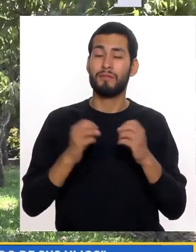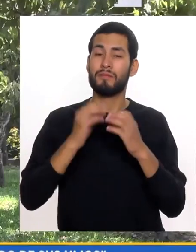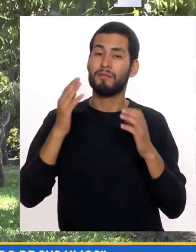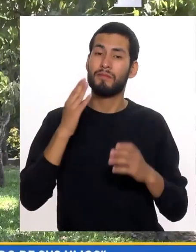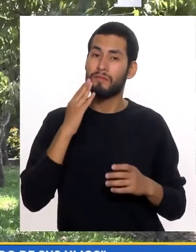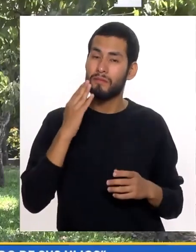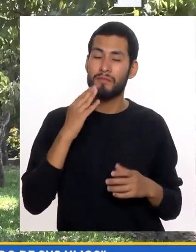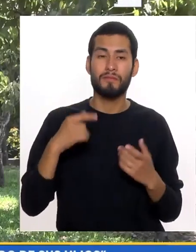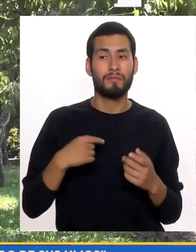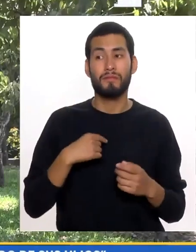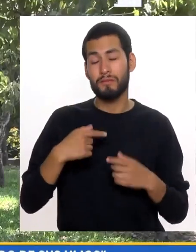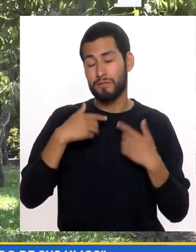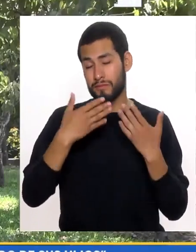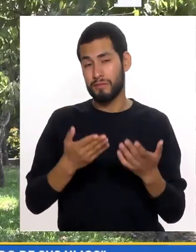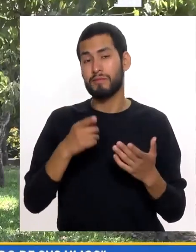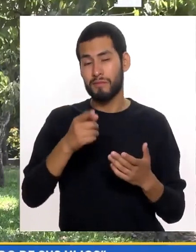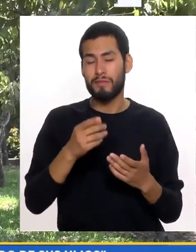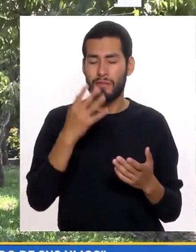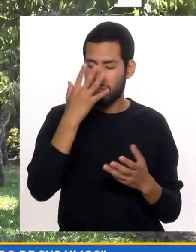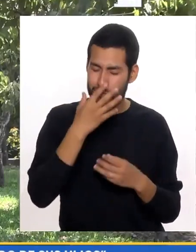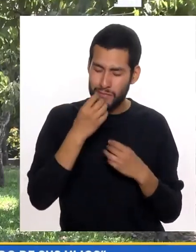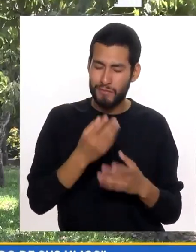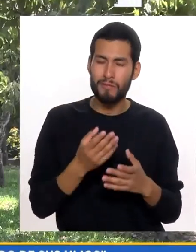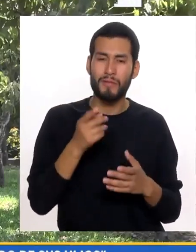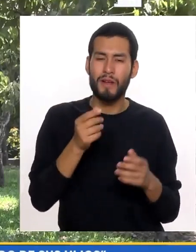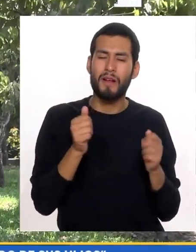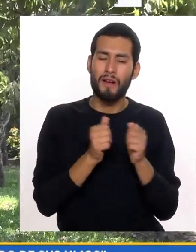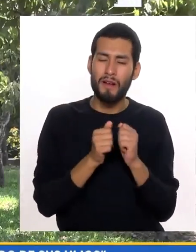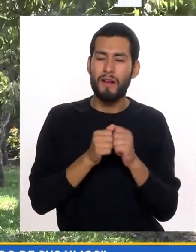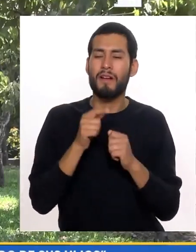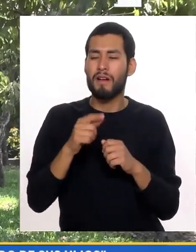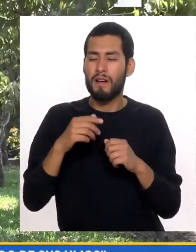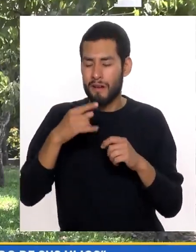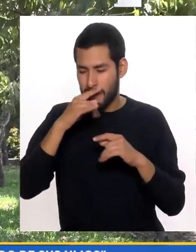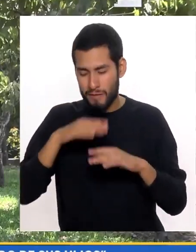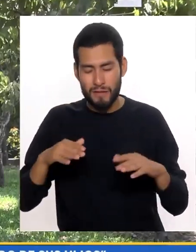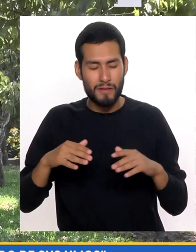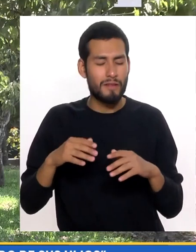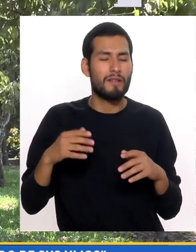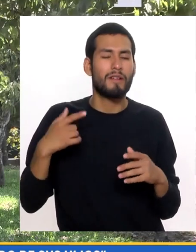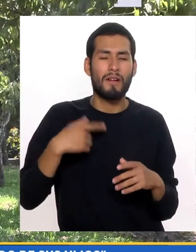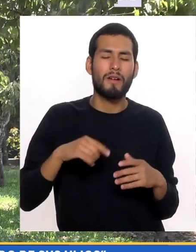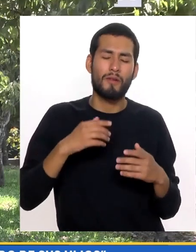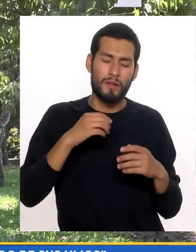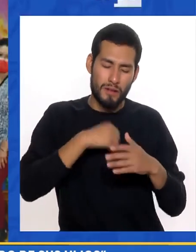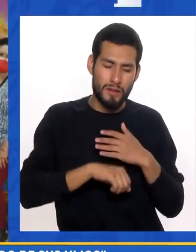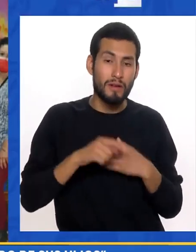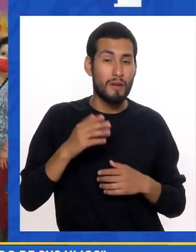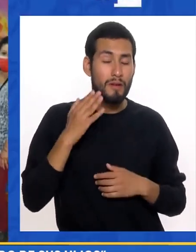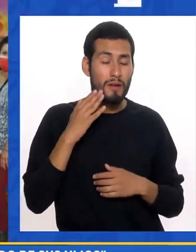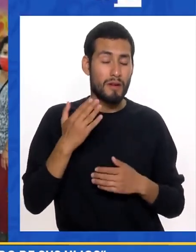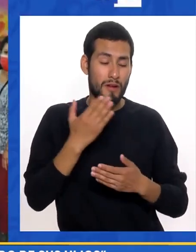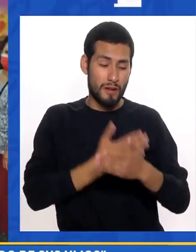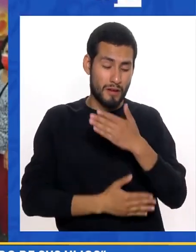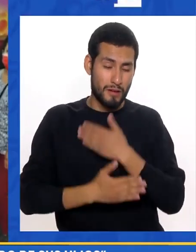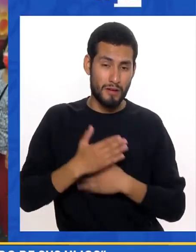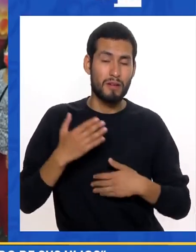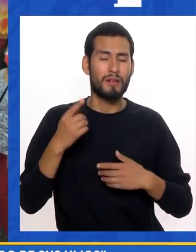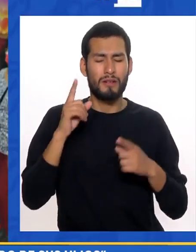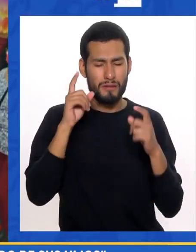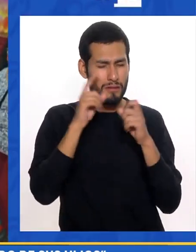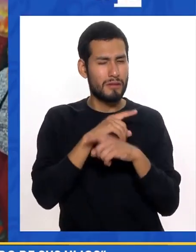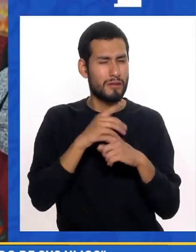Hoy celebrando El día de las madres Desearlas Que lo pasen Muy bonito A la de sus niñas De sus hijos Ser madre Con